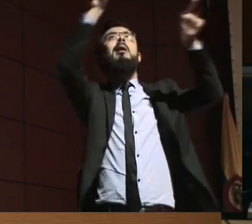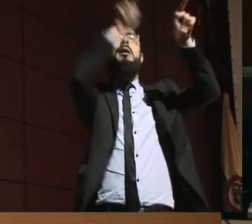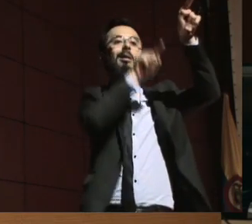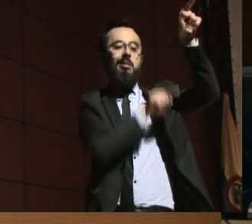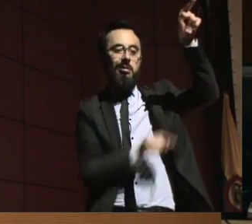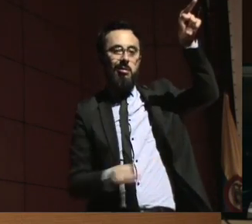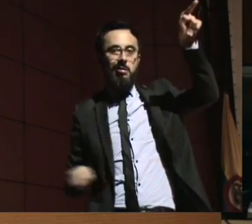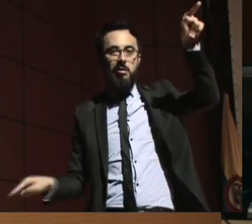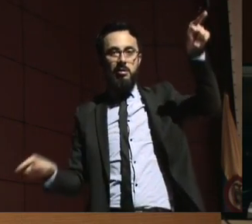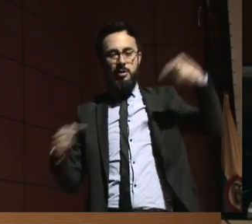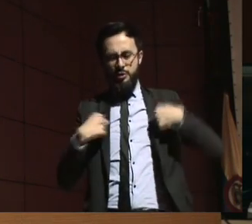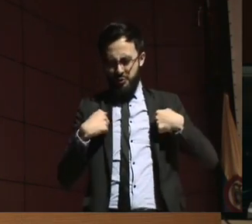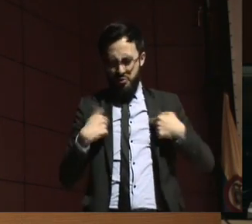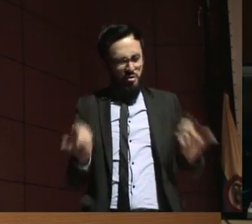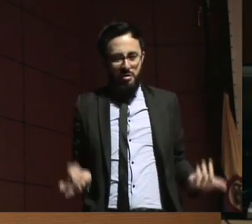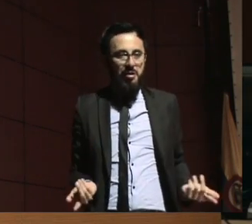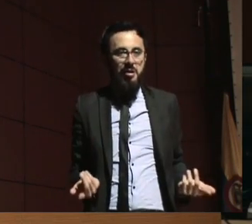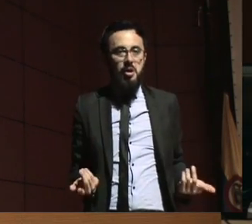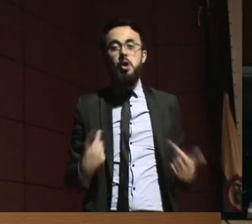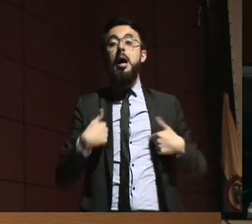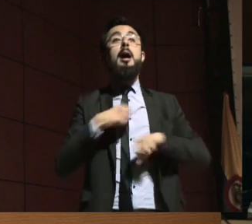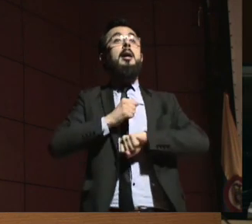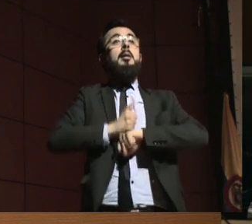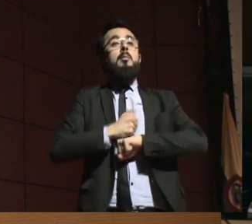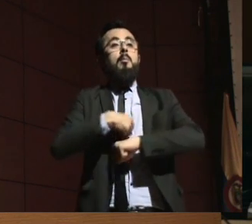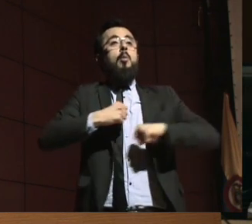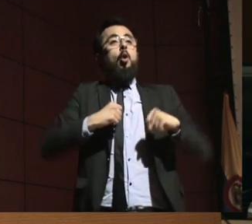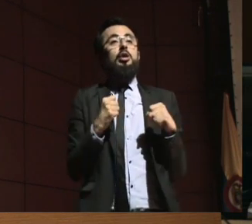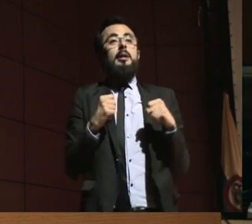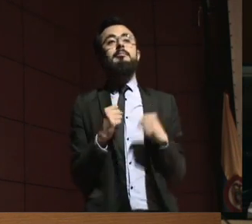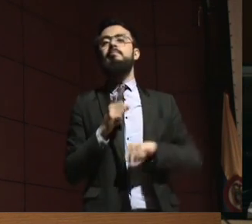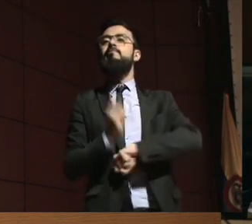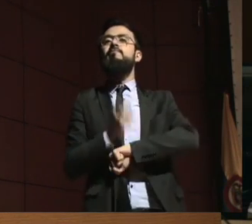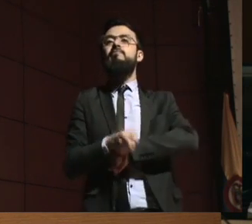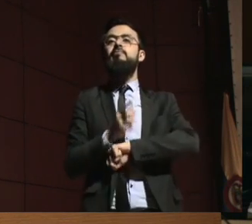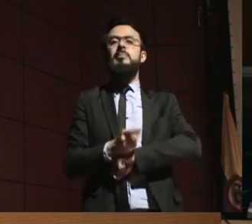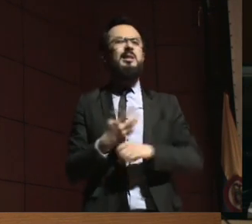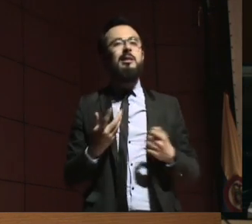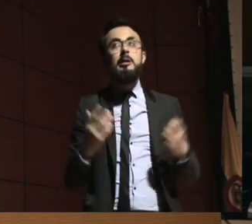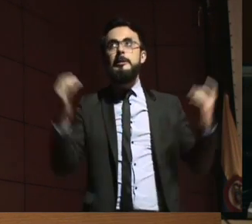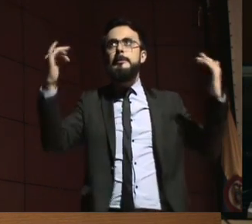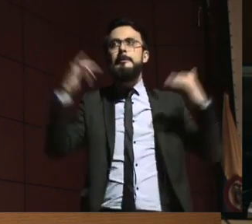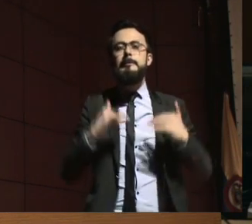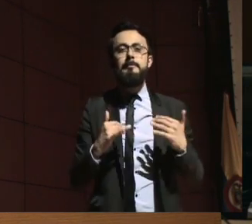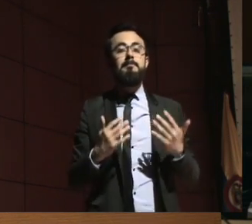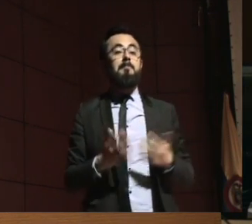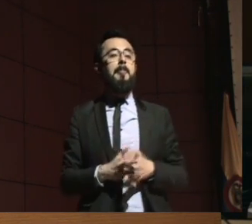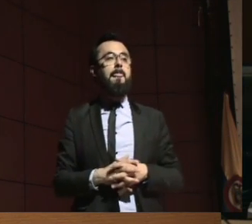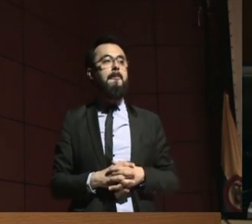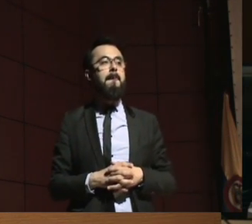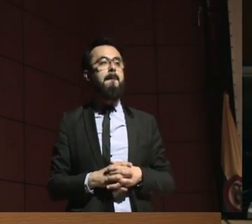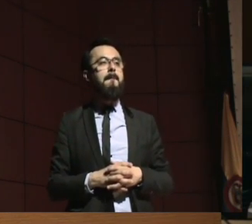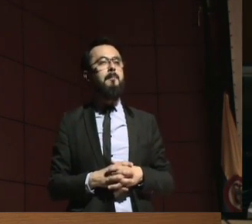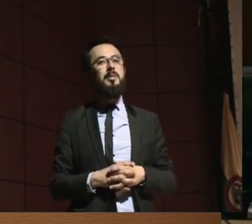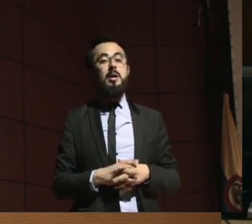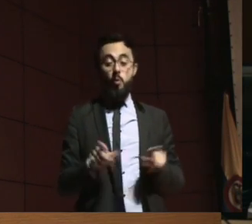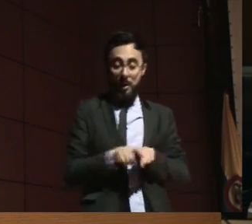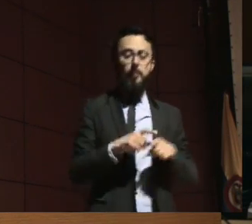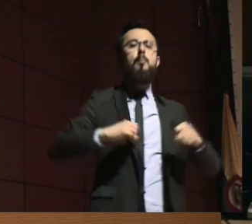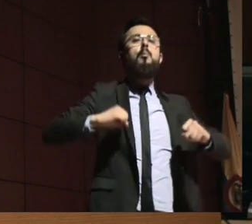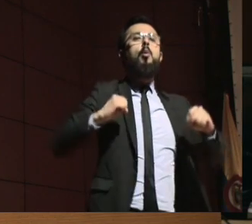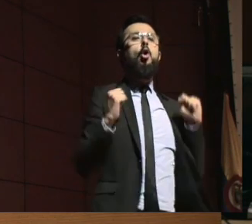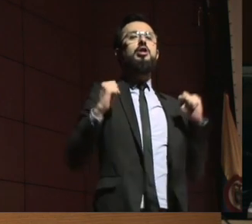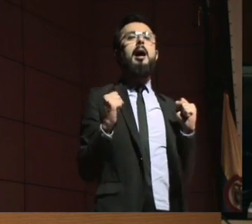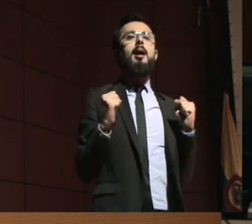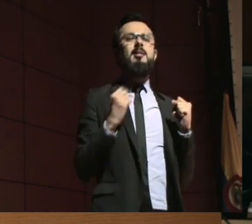personas y no que tengamos, digamos, después problemas, porque estamos traspolando